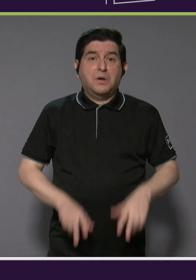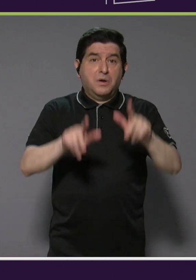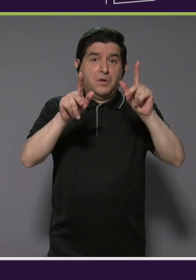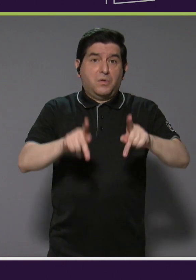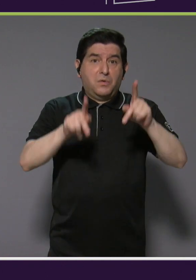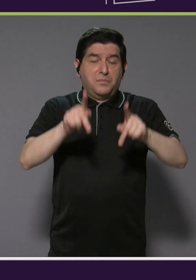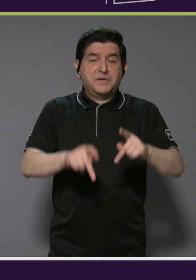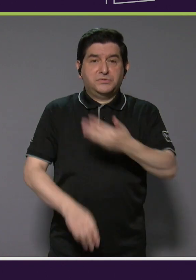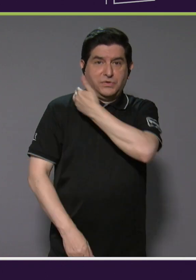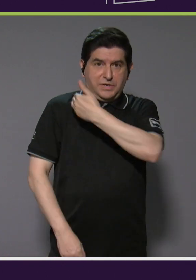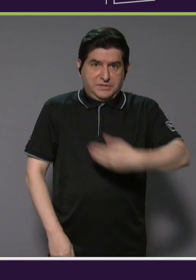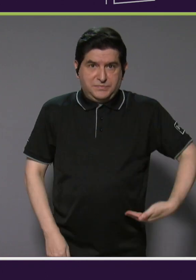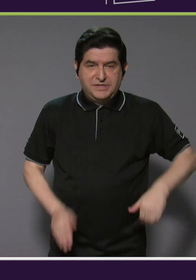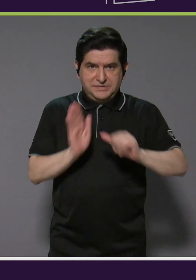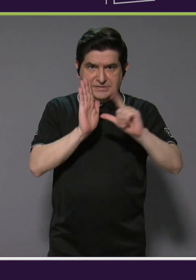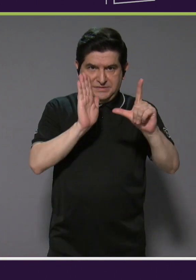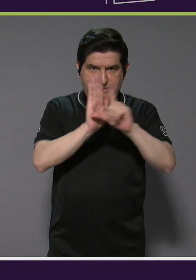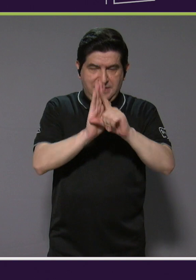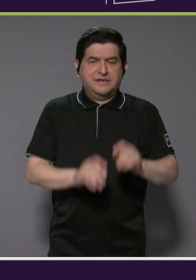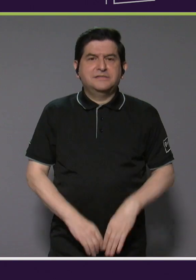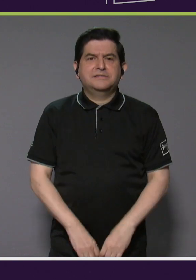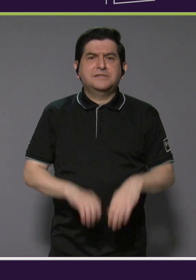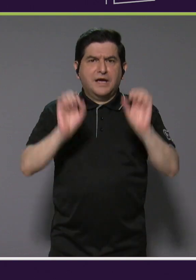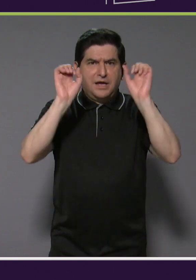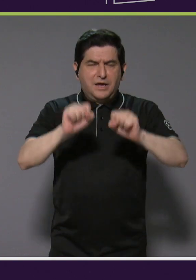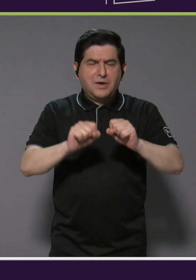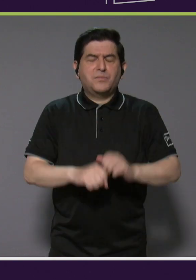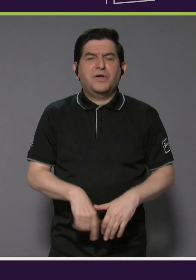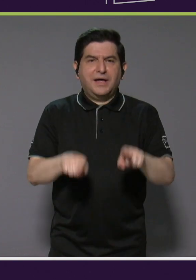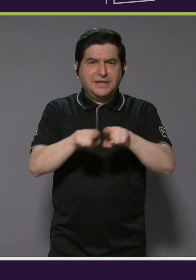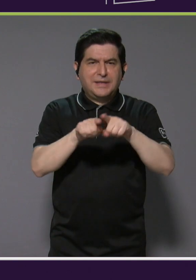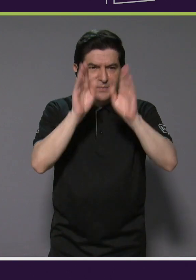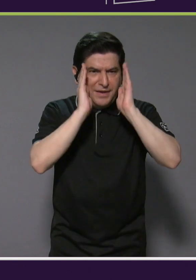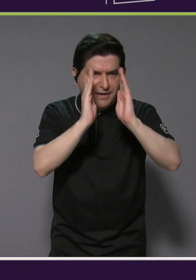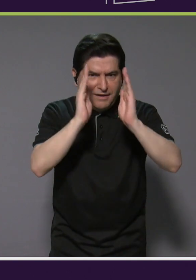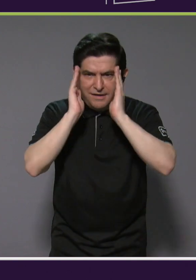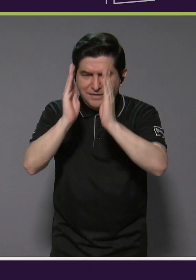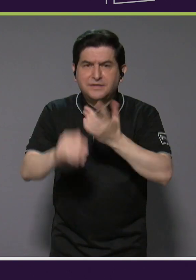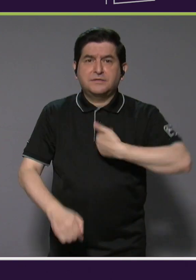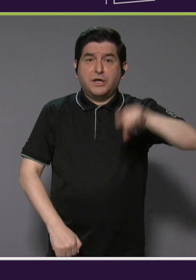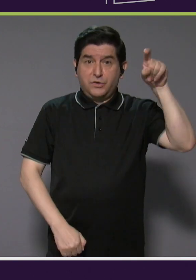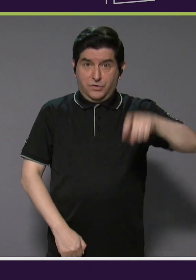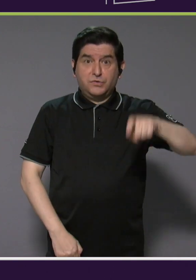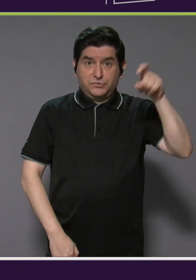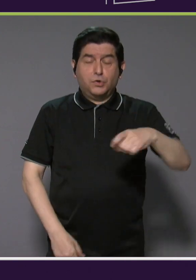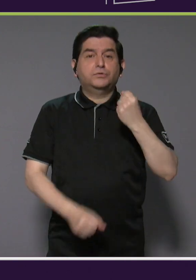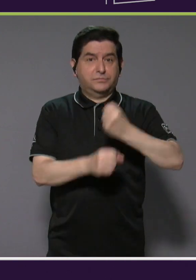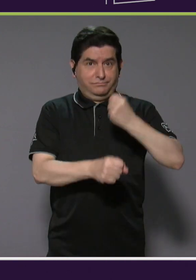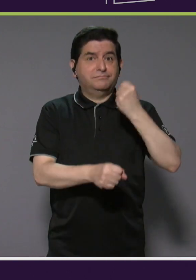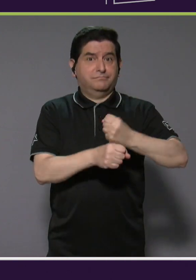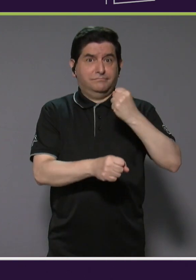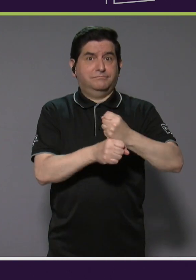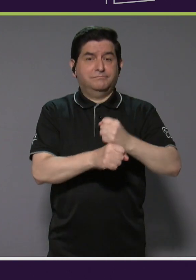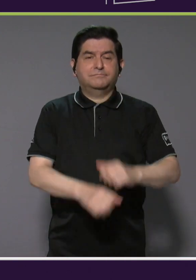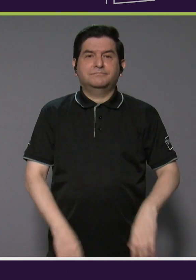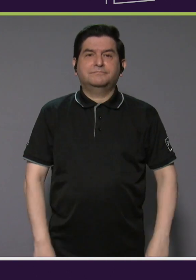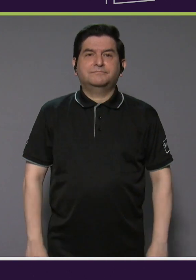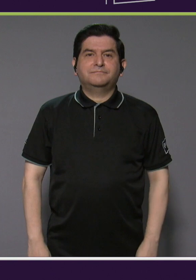la presidencia que los ponga el ojo, que nosotros necesitamos trabajar y todo eso.